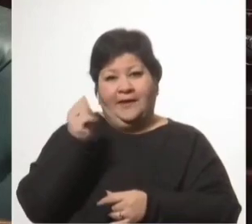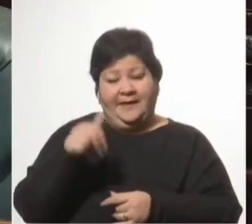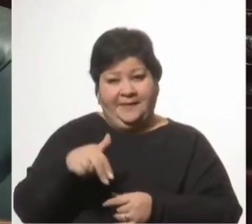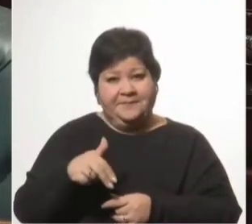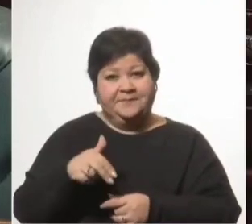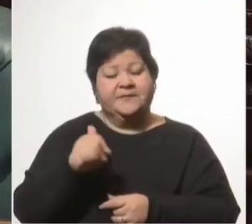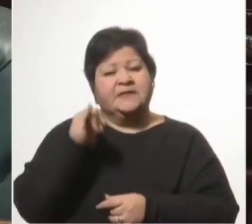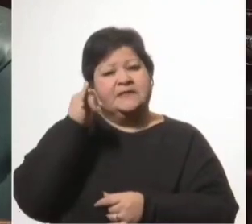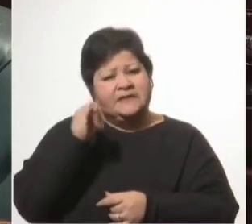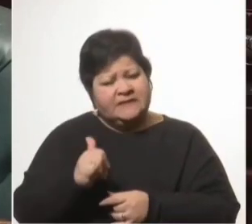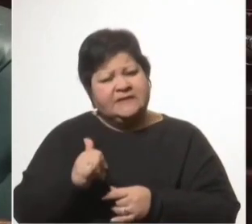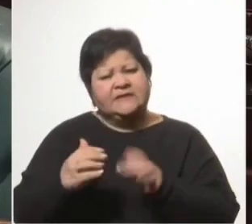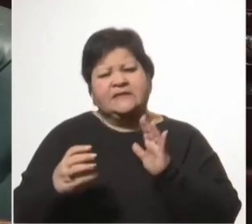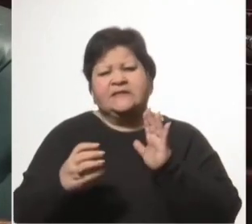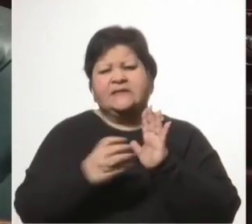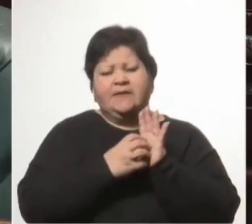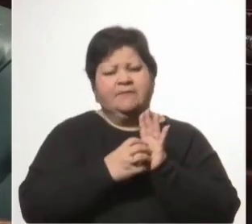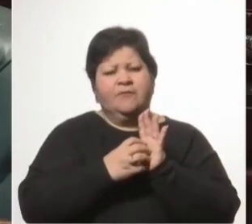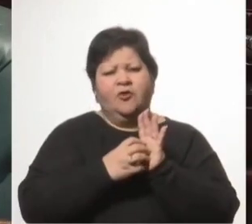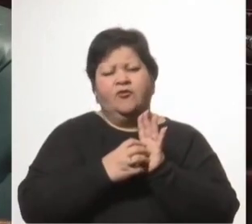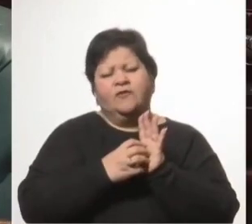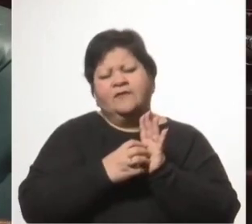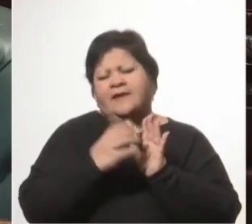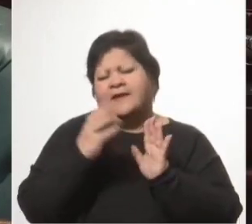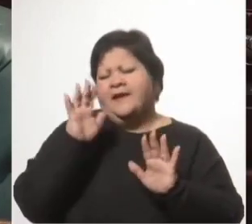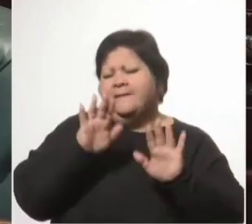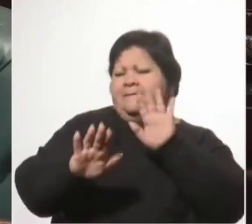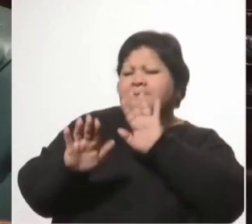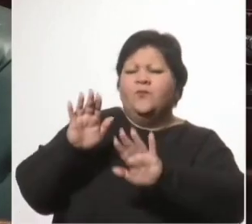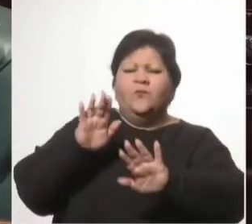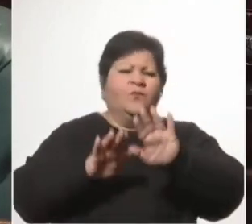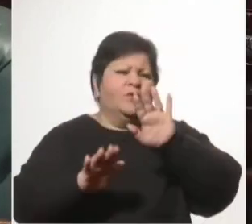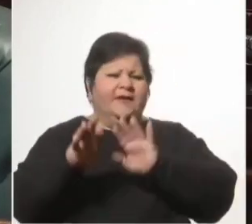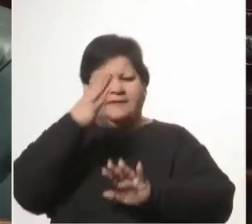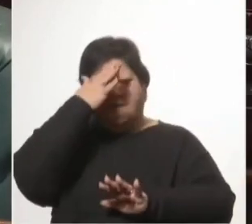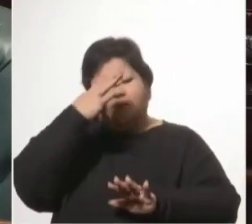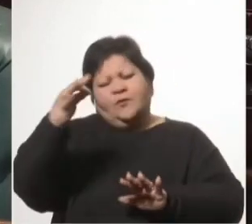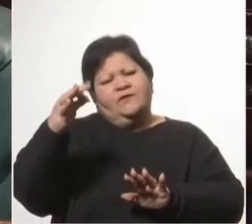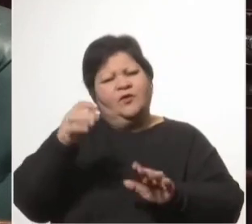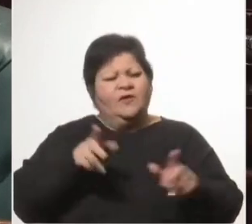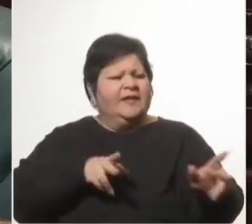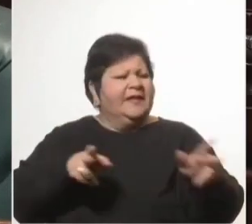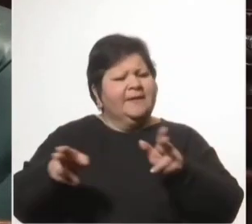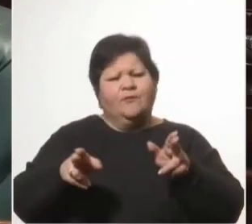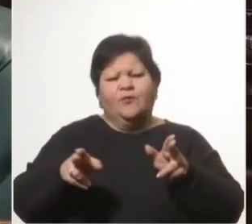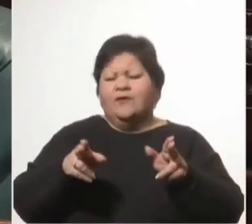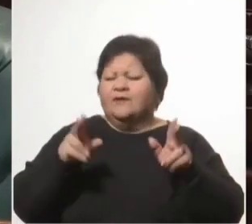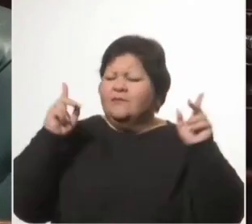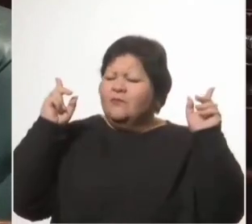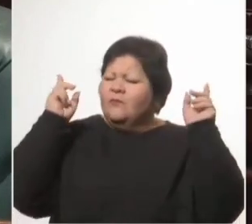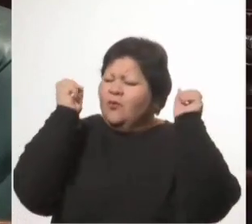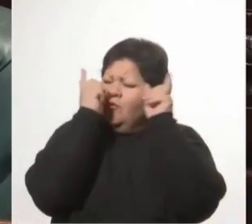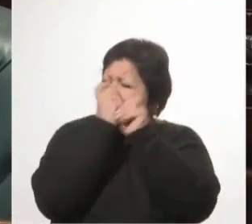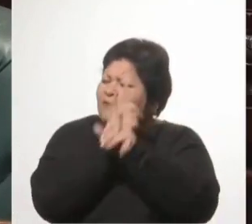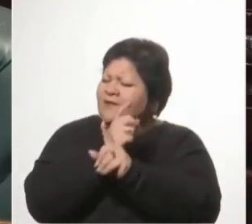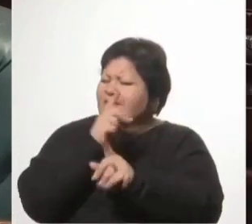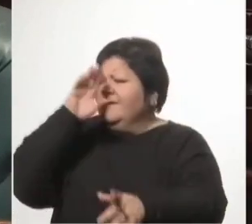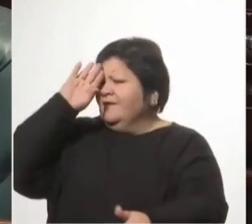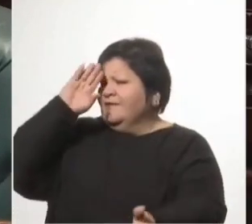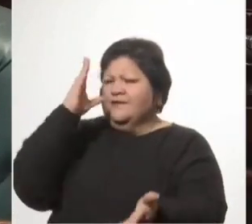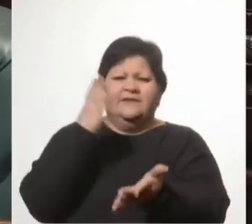como uno de los símbolos de las murgas del pueblo. De las épocas duras en que se sumaban a la lucha contra la dictadura